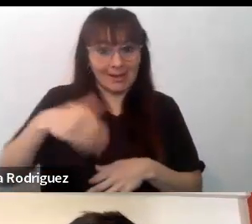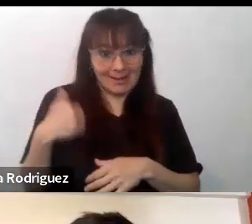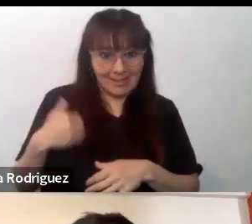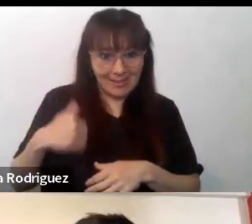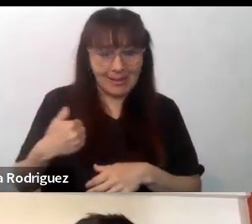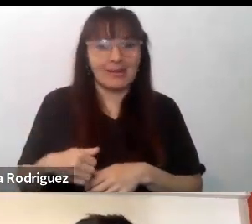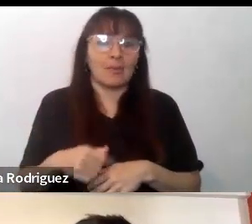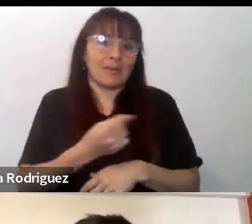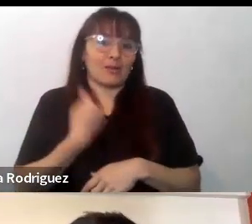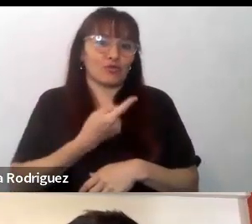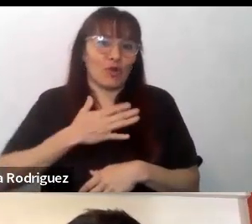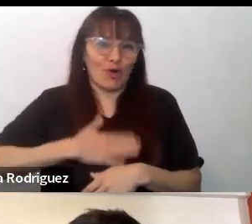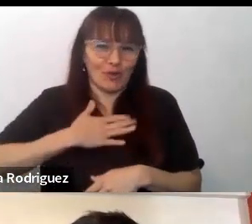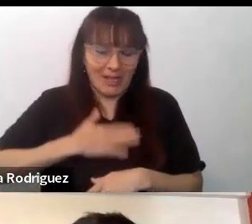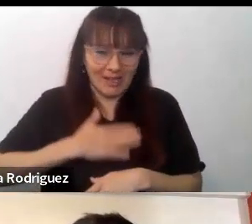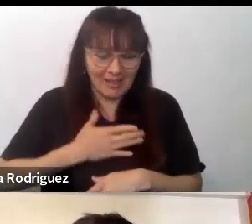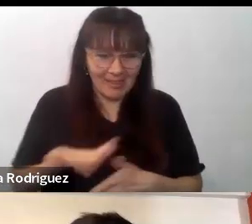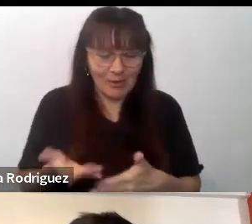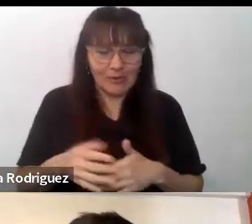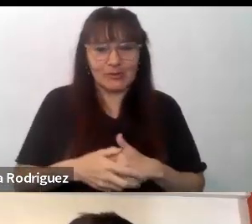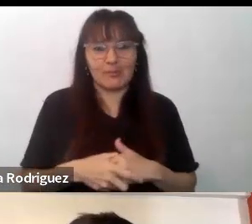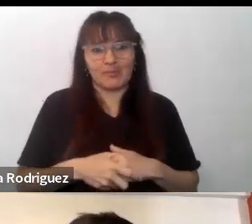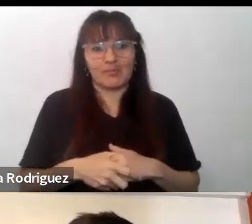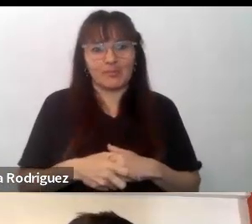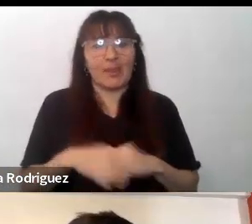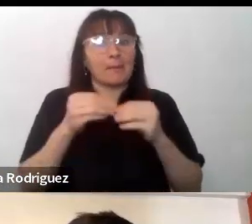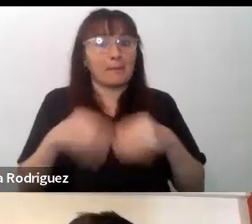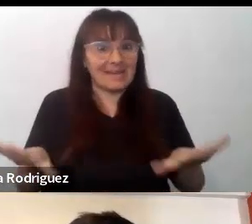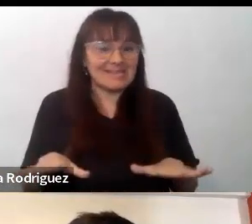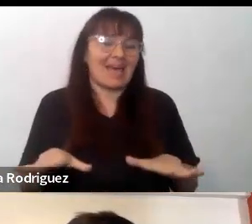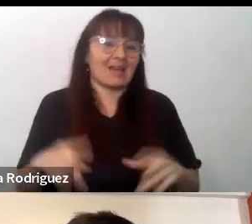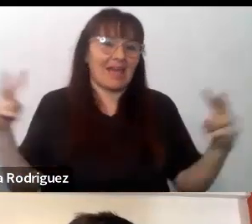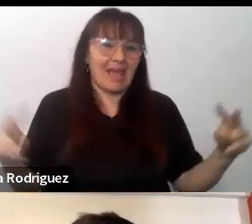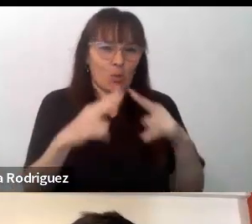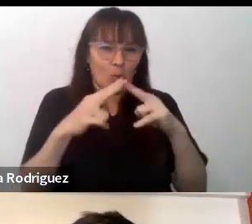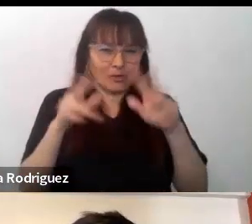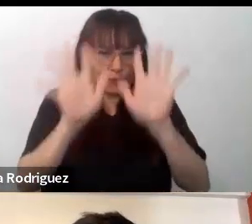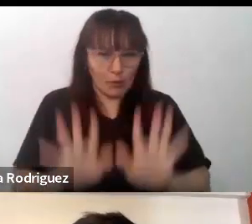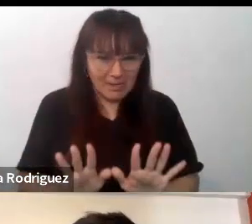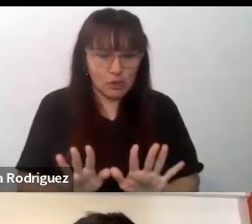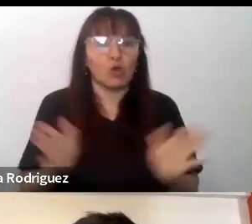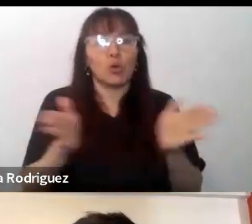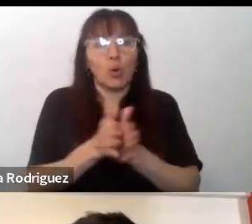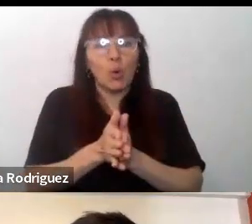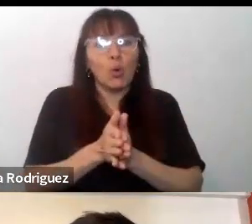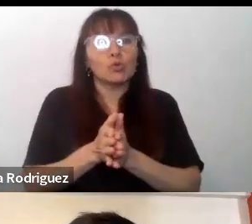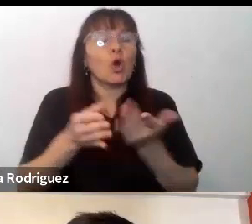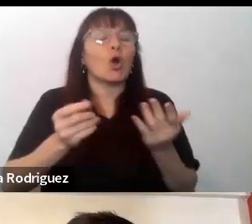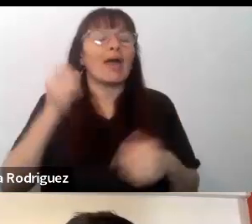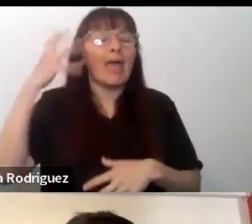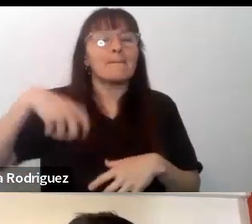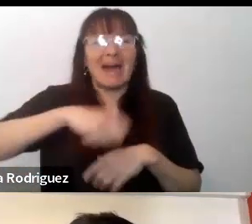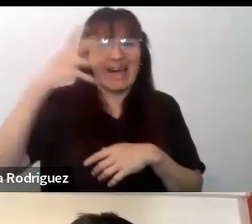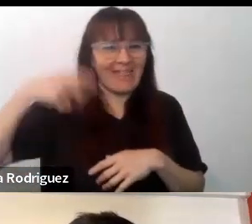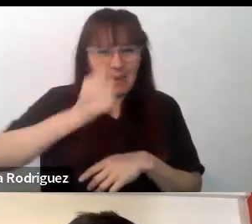es un gusto para nosotros, para nosotras, iniciar este tramo de formación junto con la Embajada de Francia. Yo